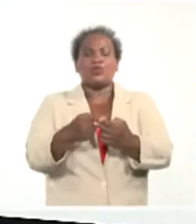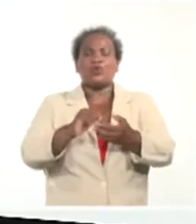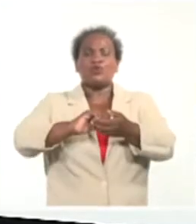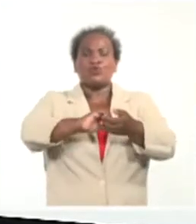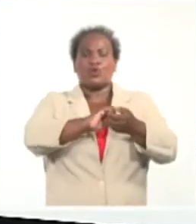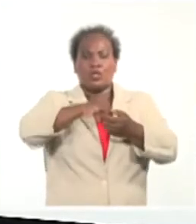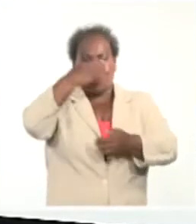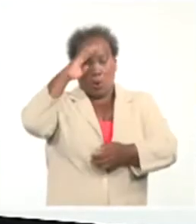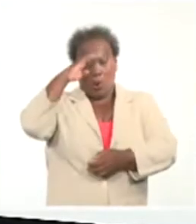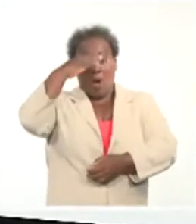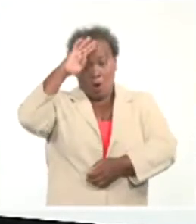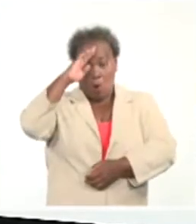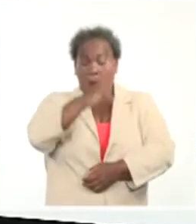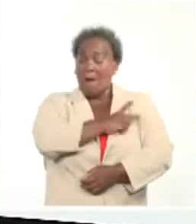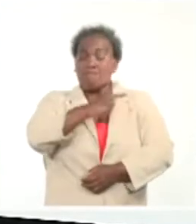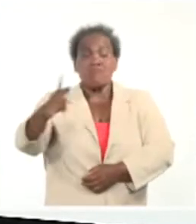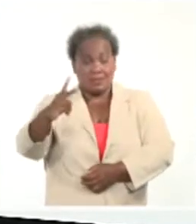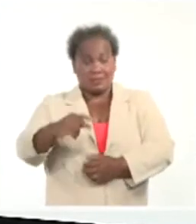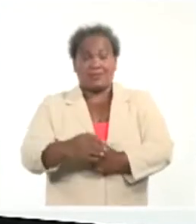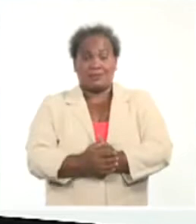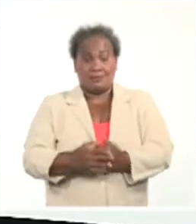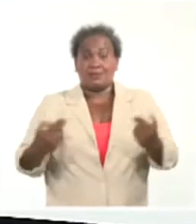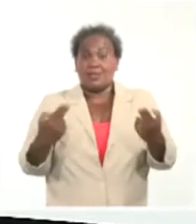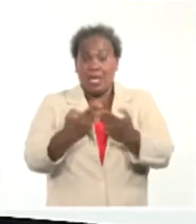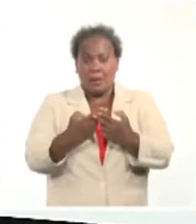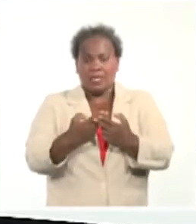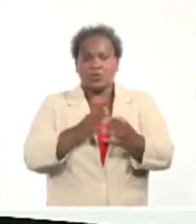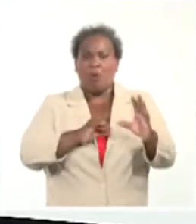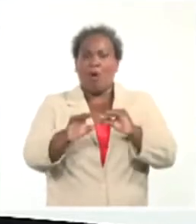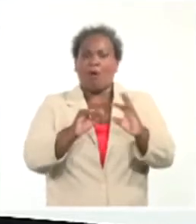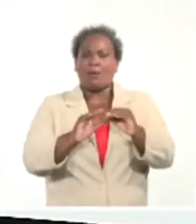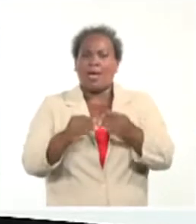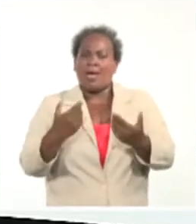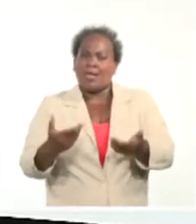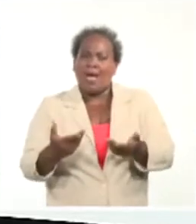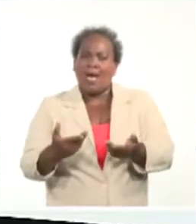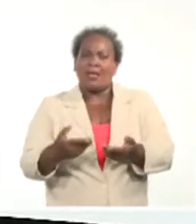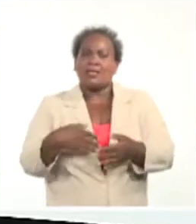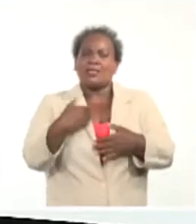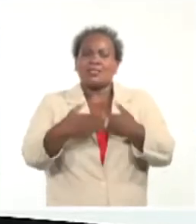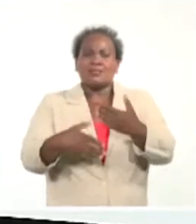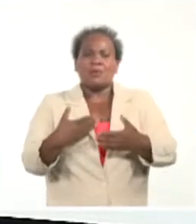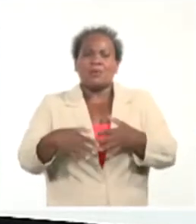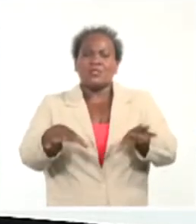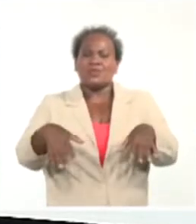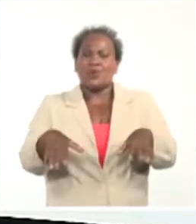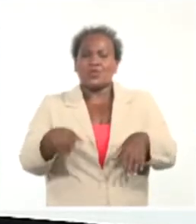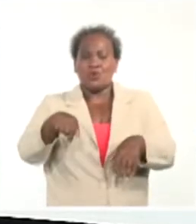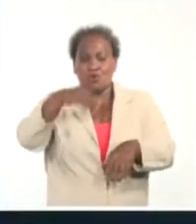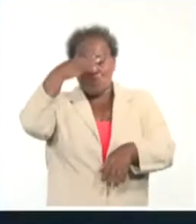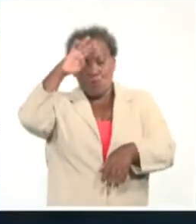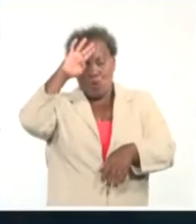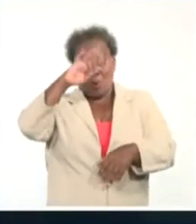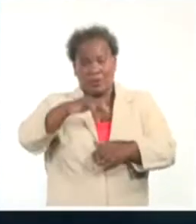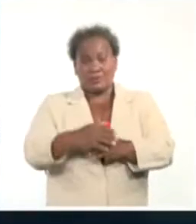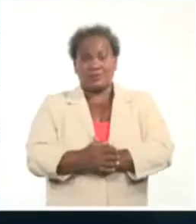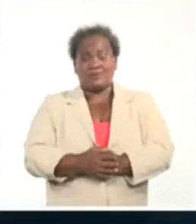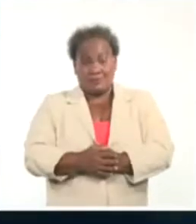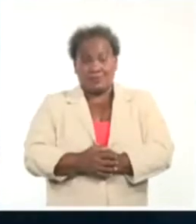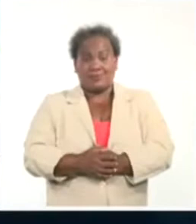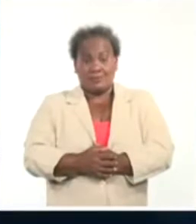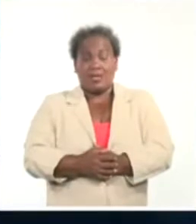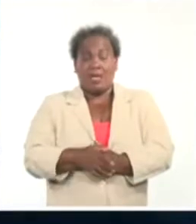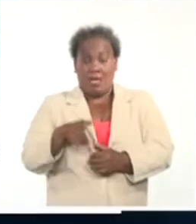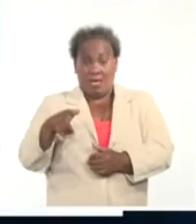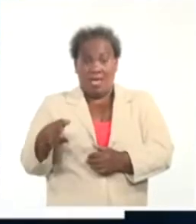titulado Cuba vencerá. El evento dialogará sobre los más recientes acontecimientos ocurridos en la Mayor de las Antillas. El encuentro